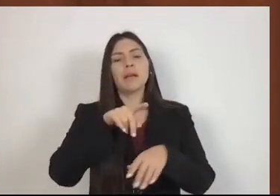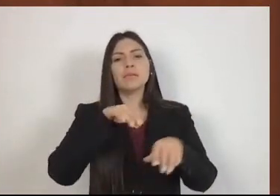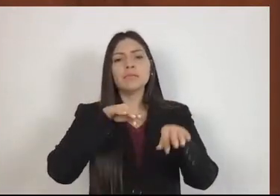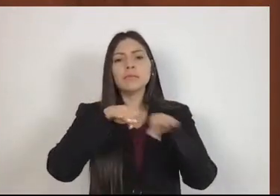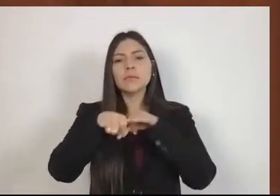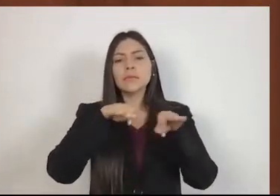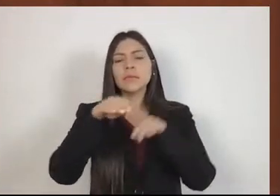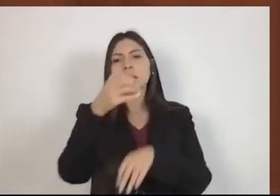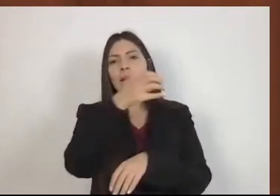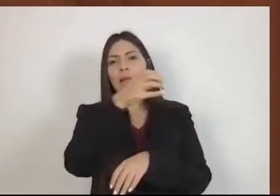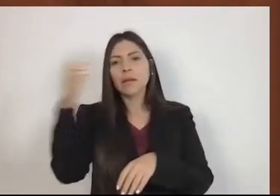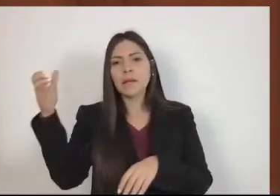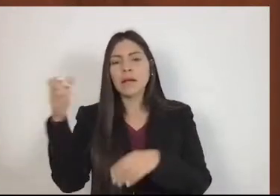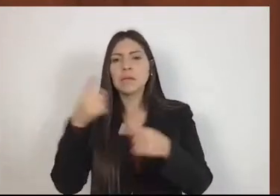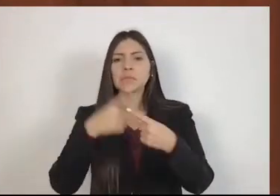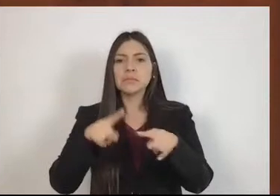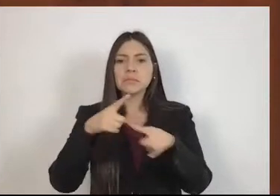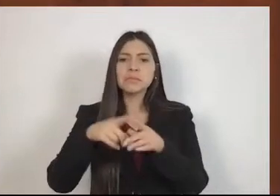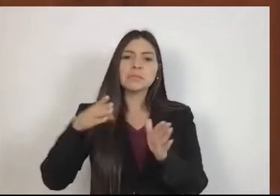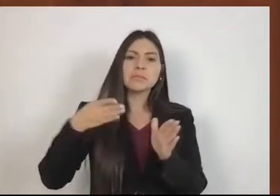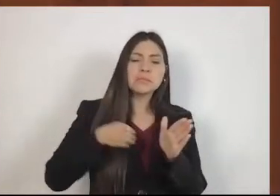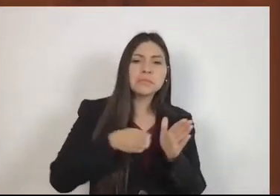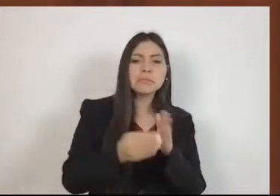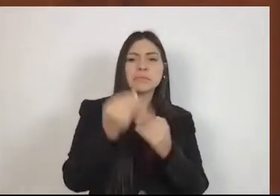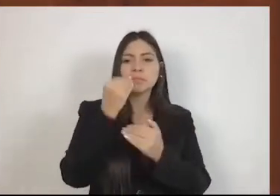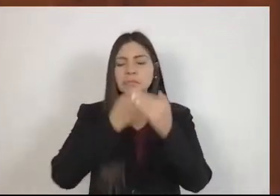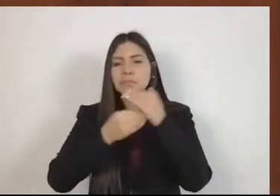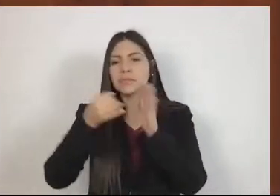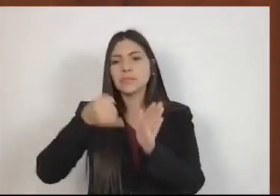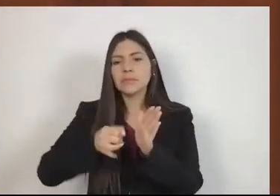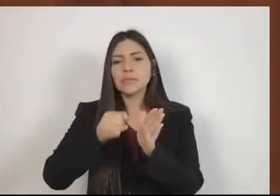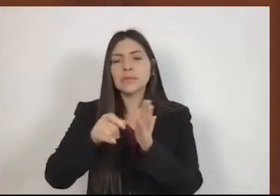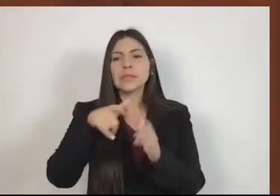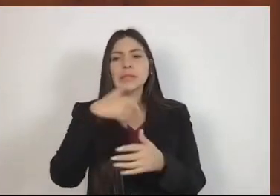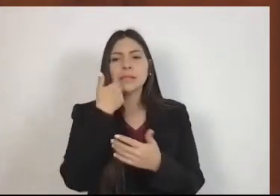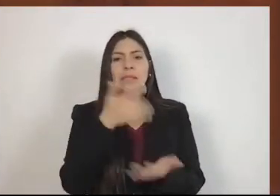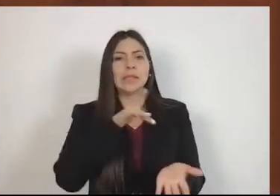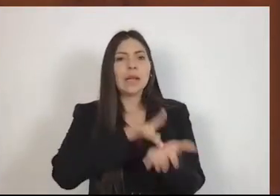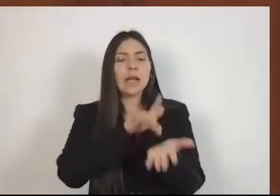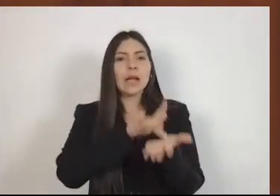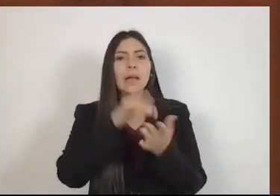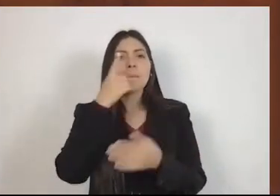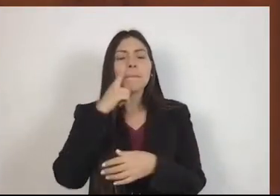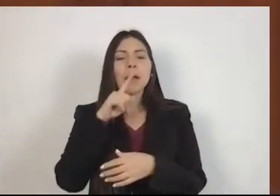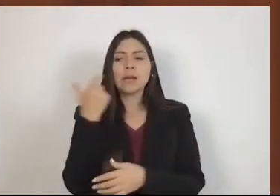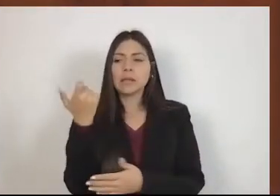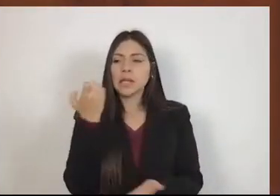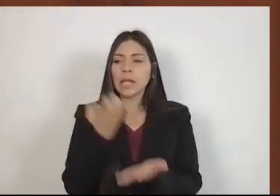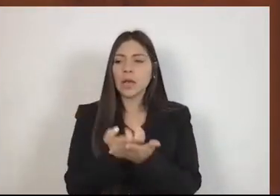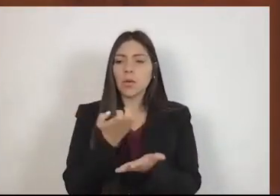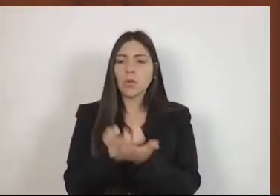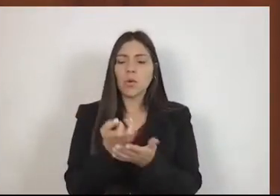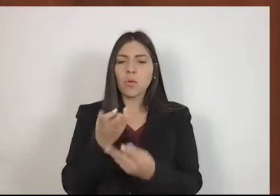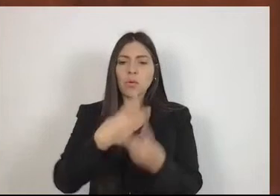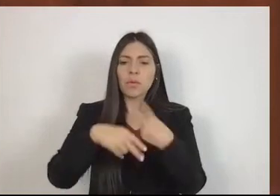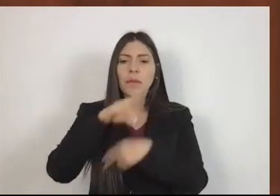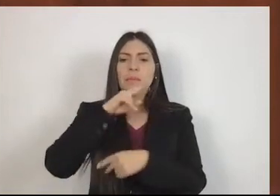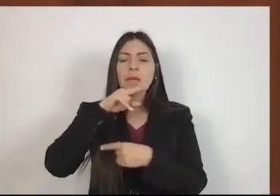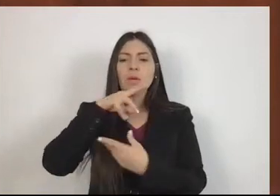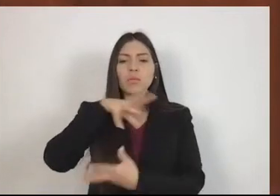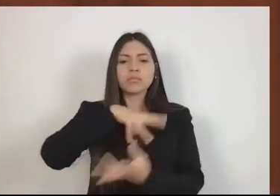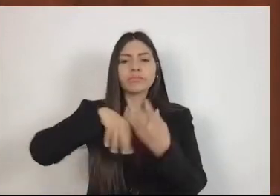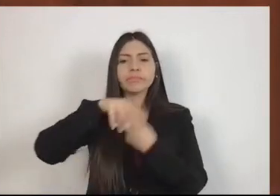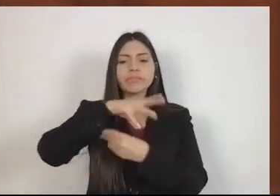desarrollo sostenible, su viabilidad económica y su contribución a la disminución de las